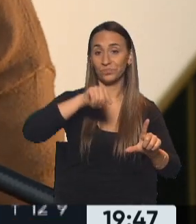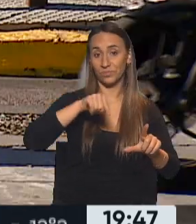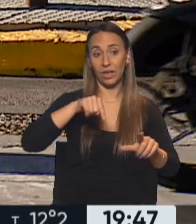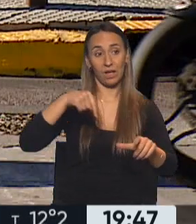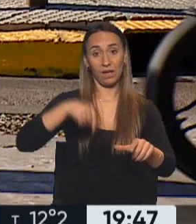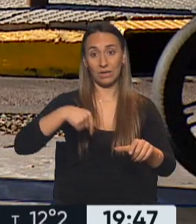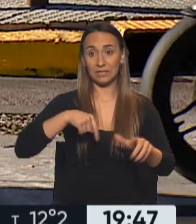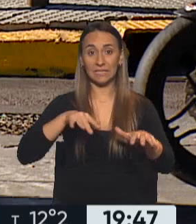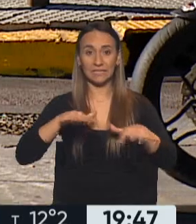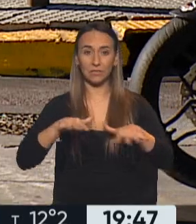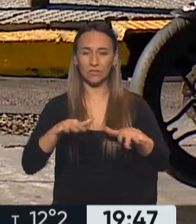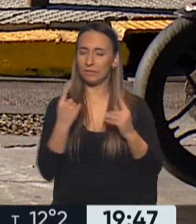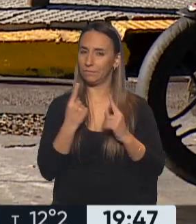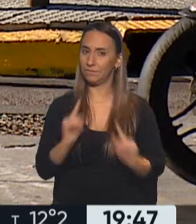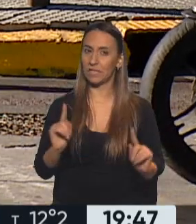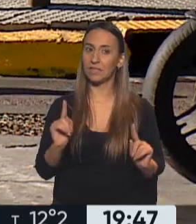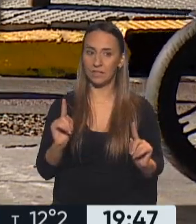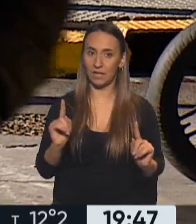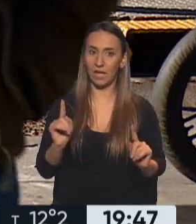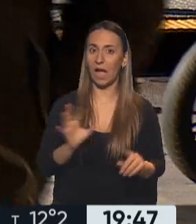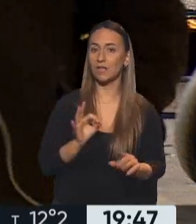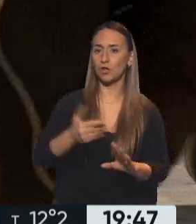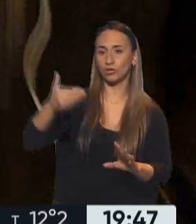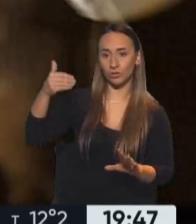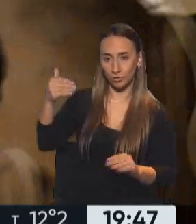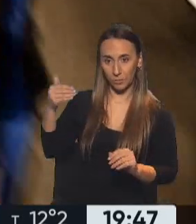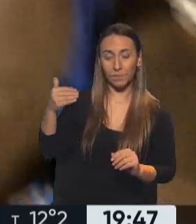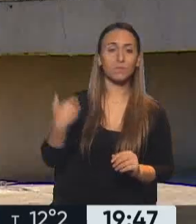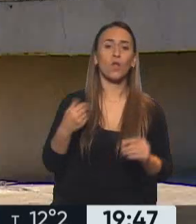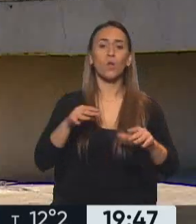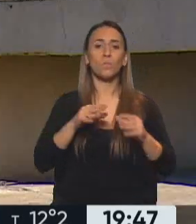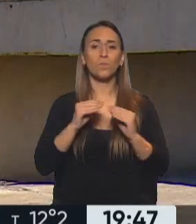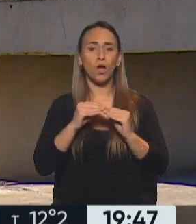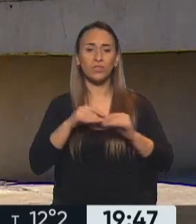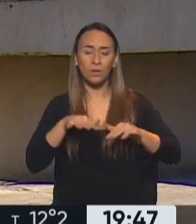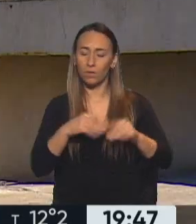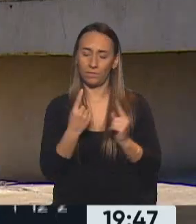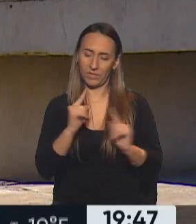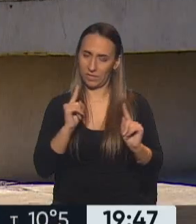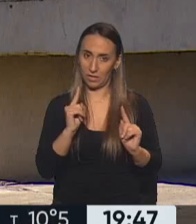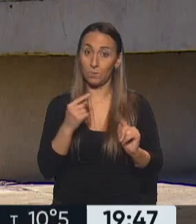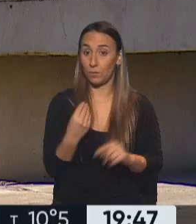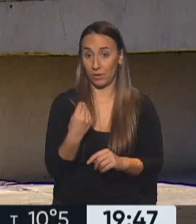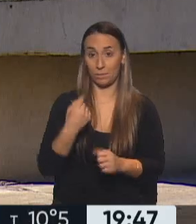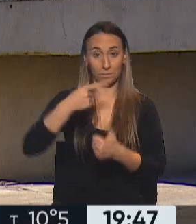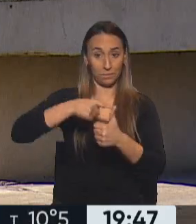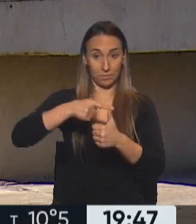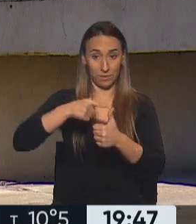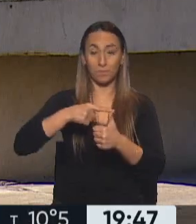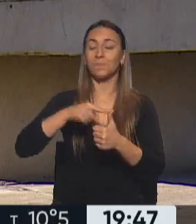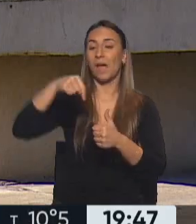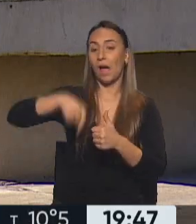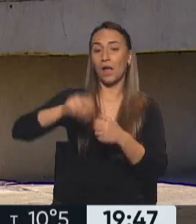situación bastante distinta a lo que fue en años anteriores por distintos motivos. En primer lugar porque la variante de COVID que está